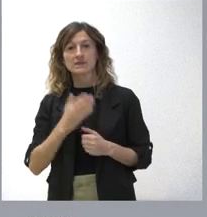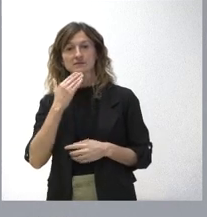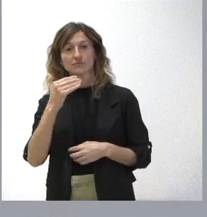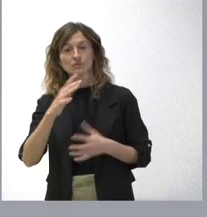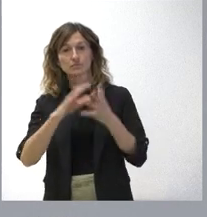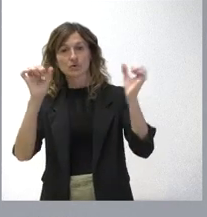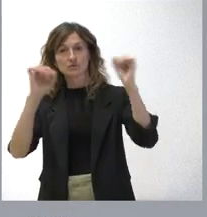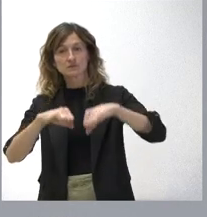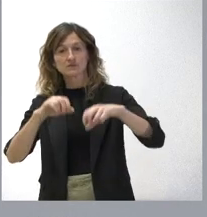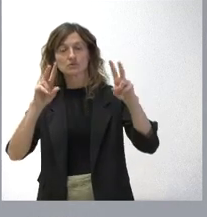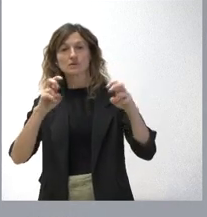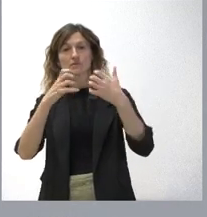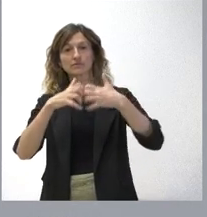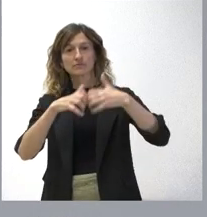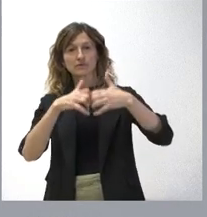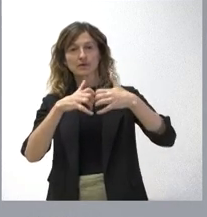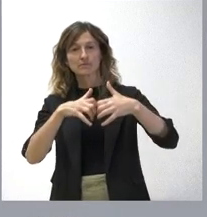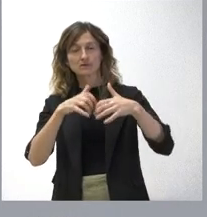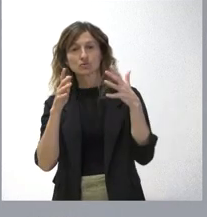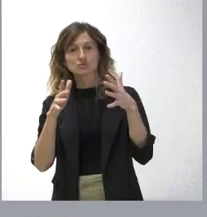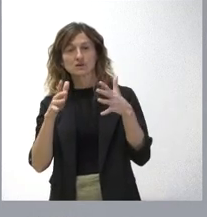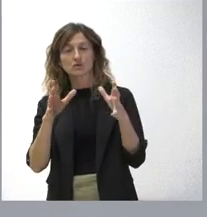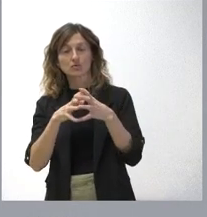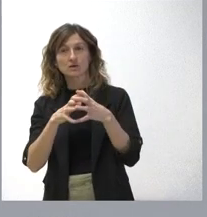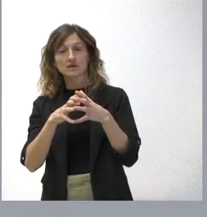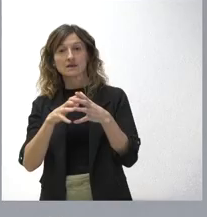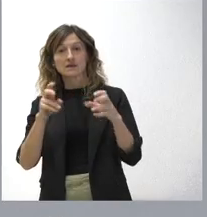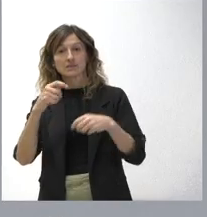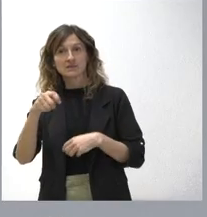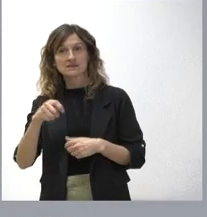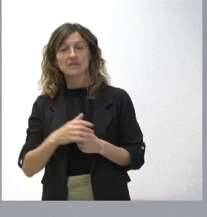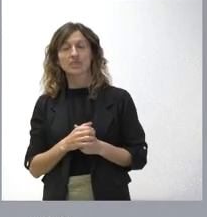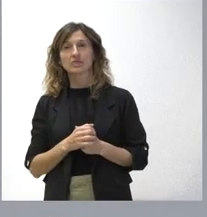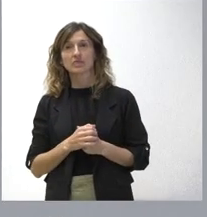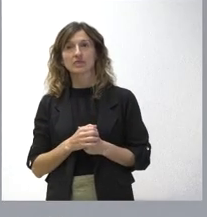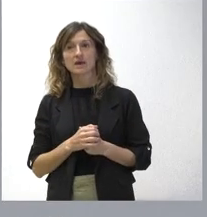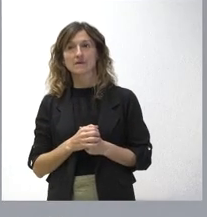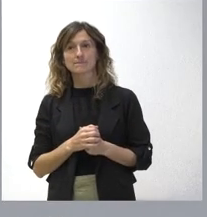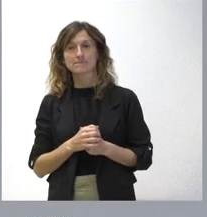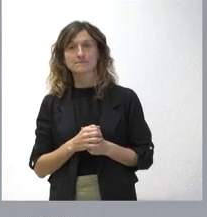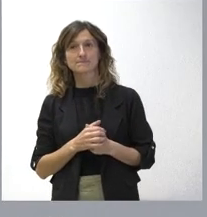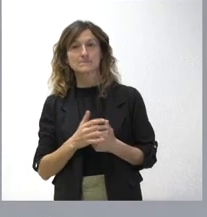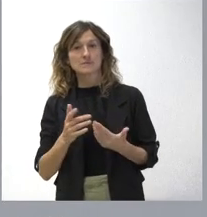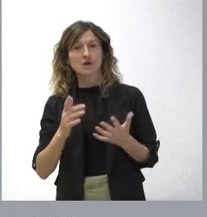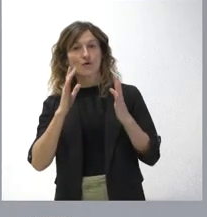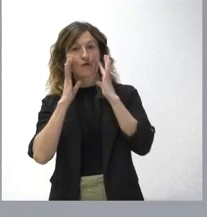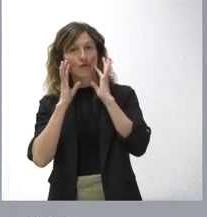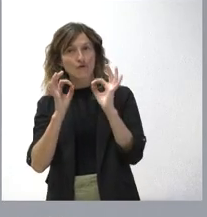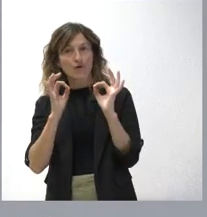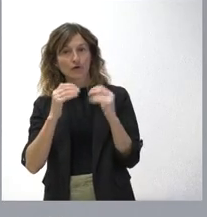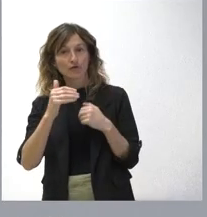consenso respecto al funcionamiento del consejo asesor y a esa presidencia por parte de todos los integrantes, pues, lógicamente,